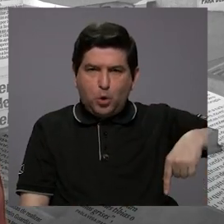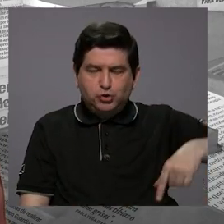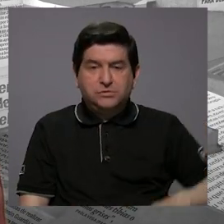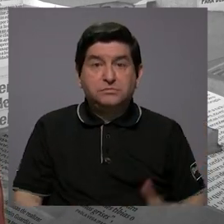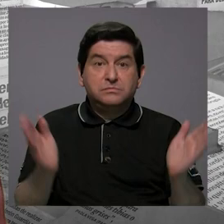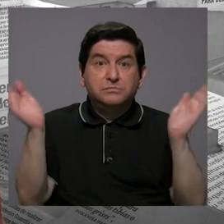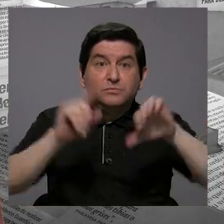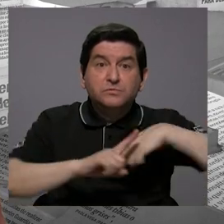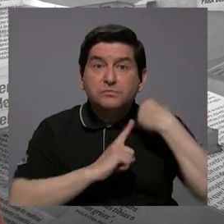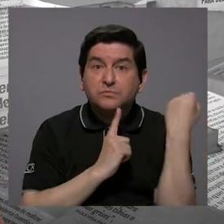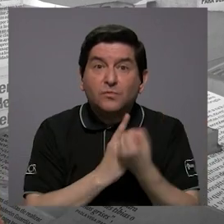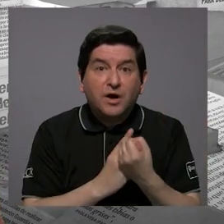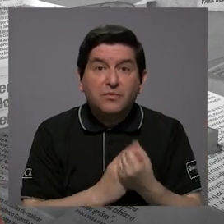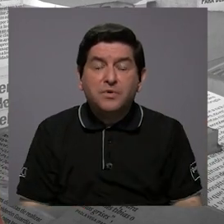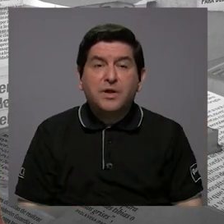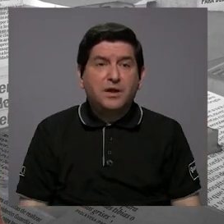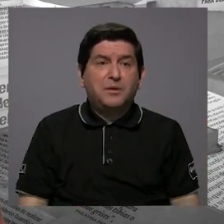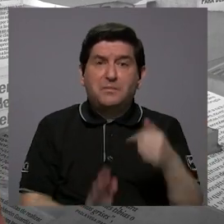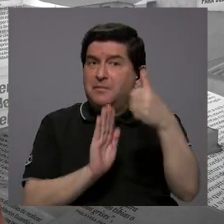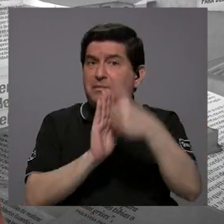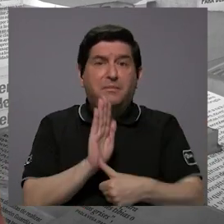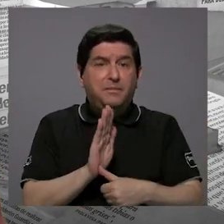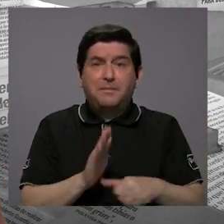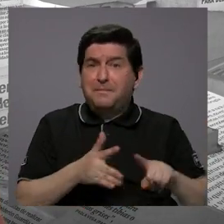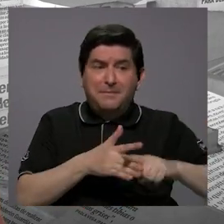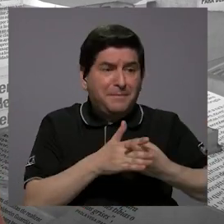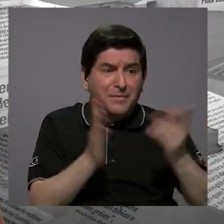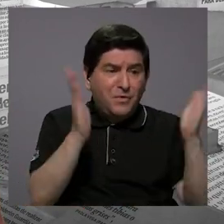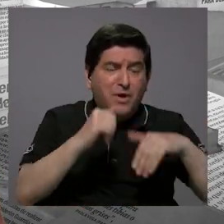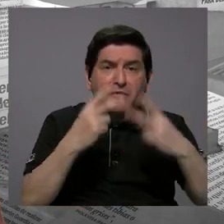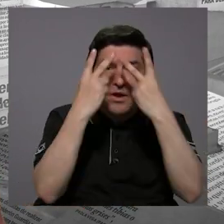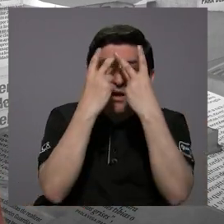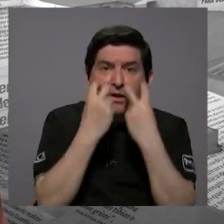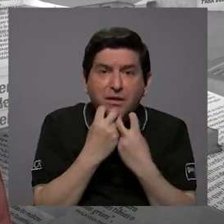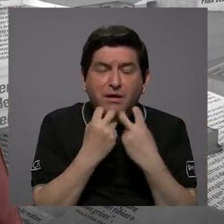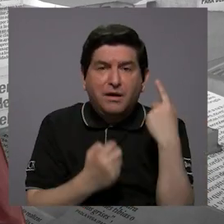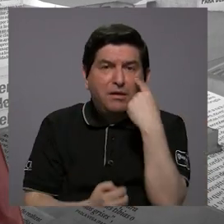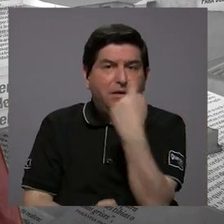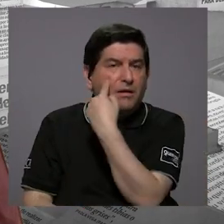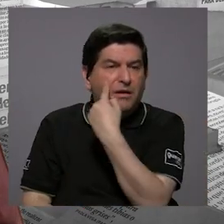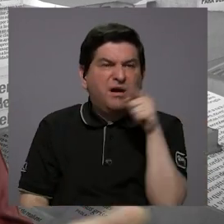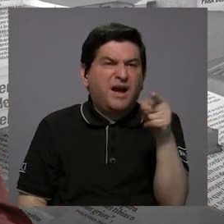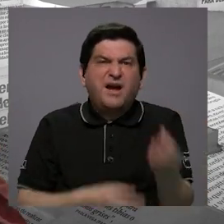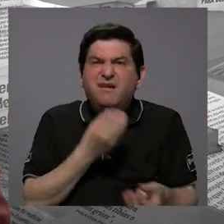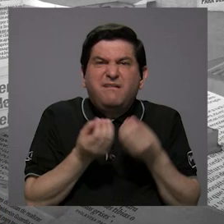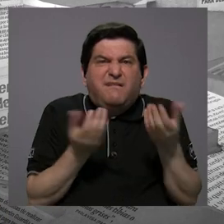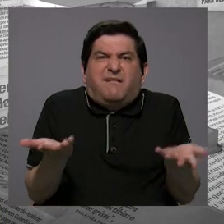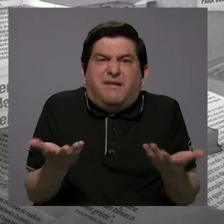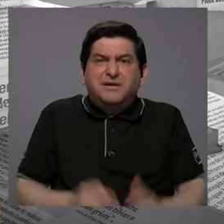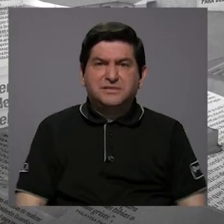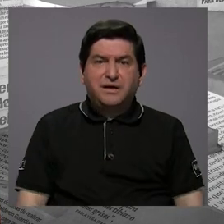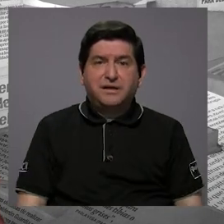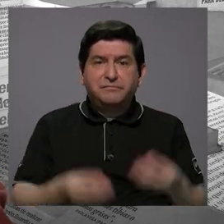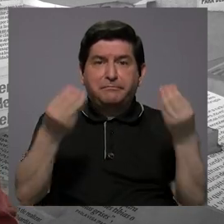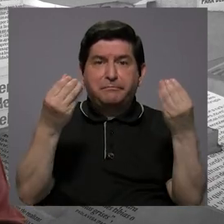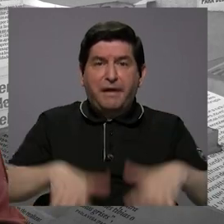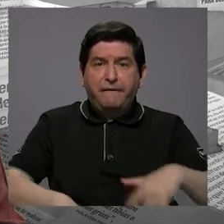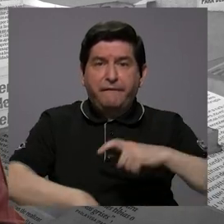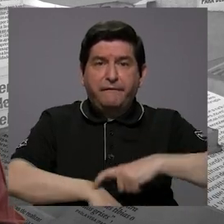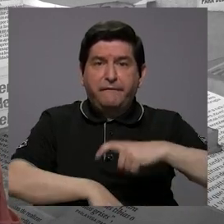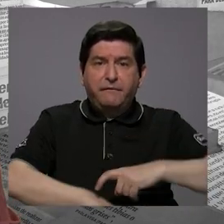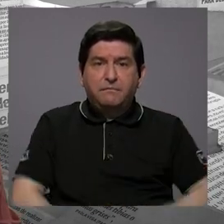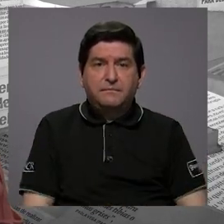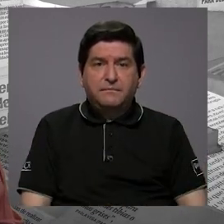donde no había condiciones ni para operar, no había los aparatos para examinar ojos, entonces, ¿qué iba a hacer ese especialista ahí? A desperdiciarse. Entonces,